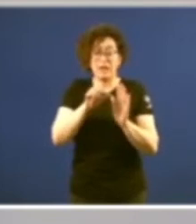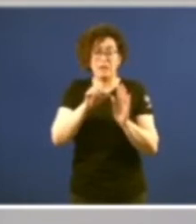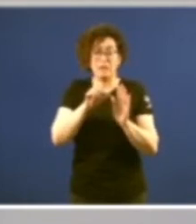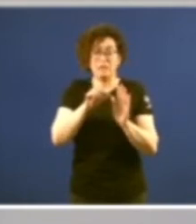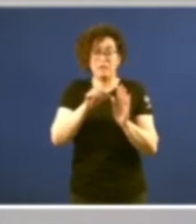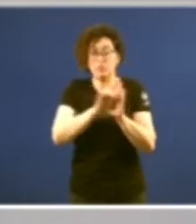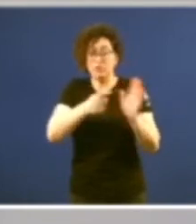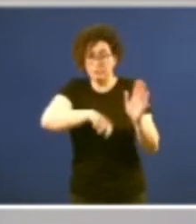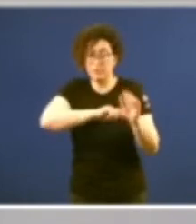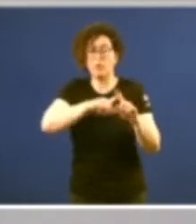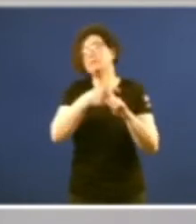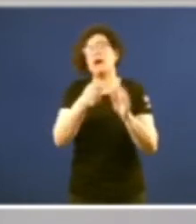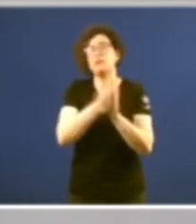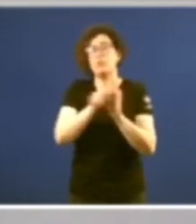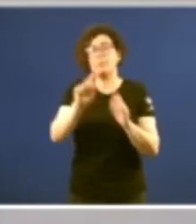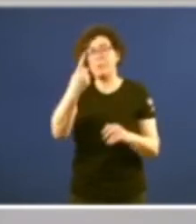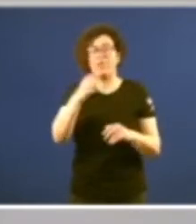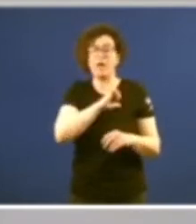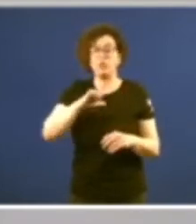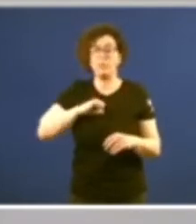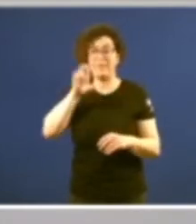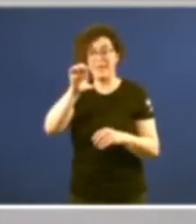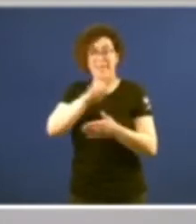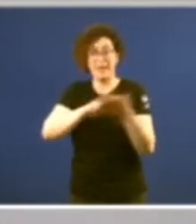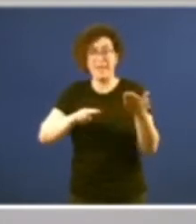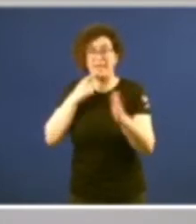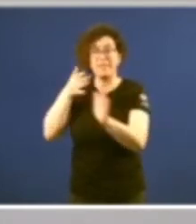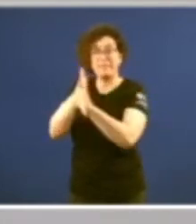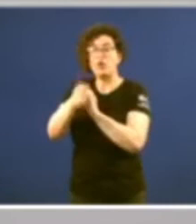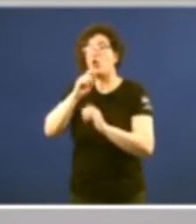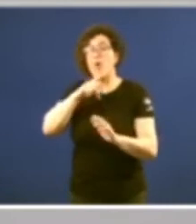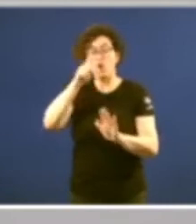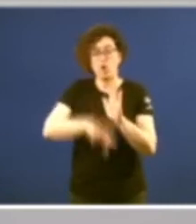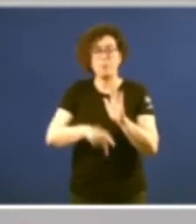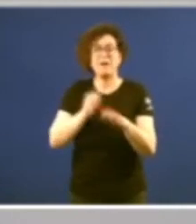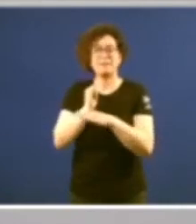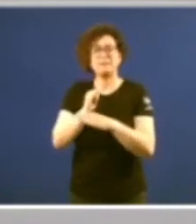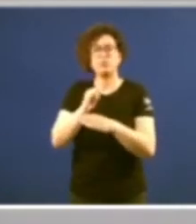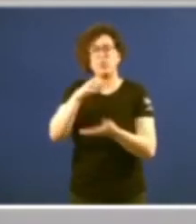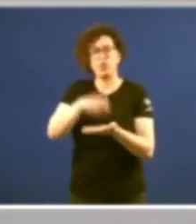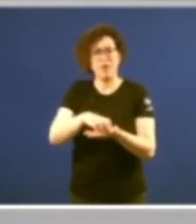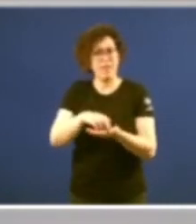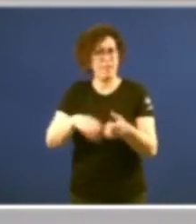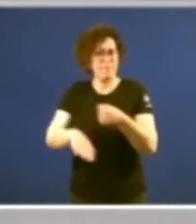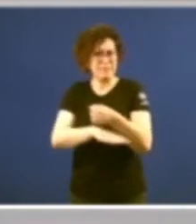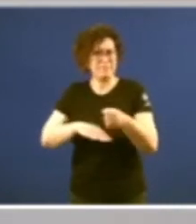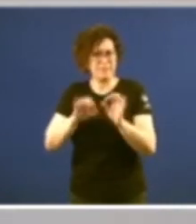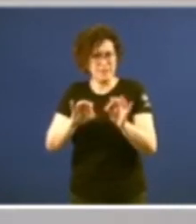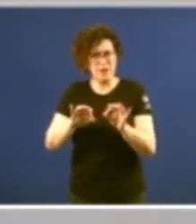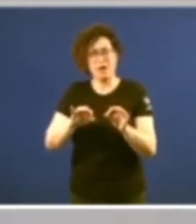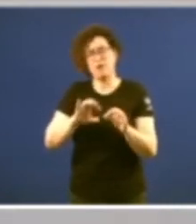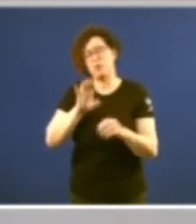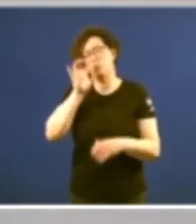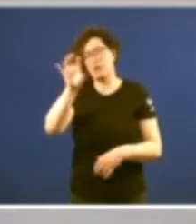artículo primeiro do Estatuto de Autonomía de Galicia definirlo como norma institucional básica da comunidade autónoma. Su